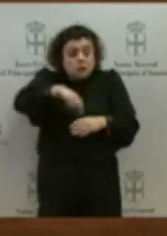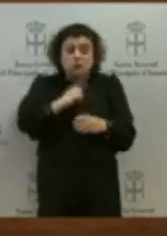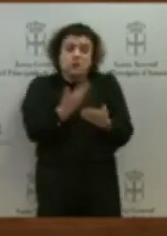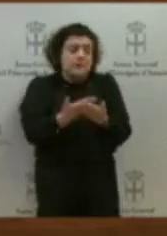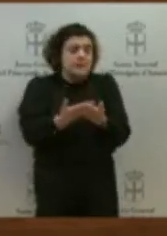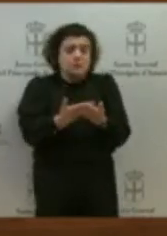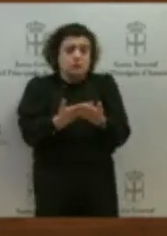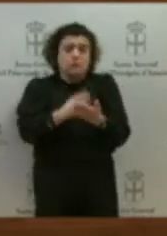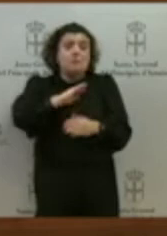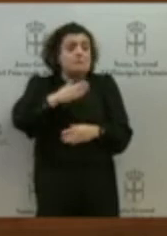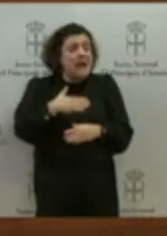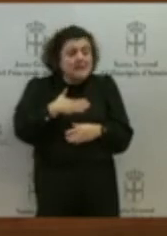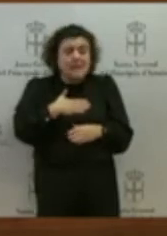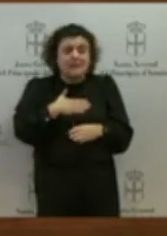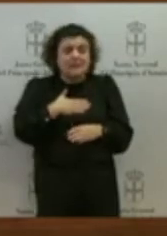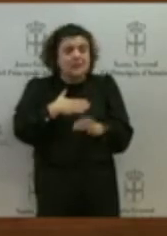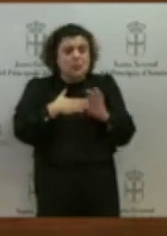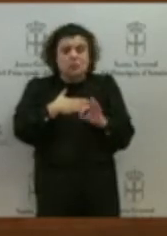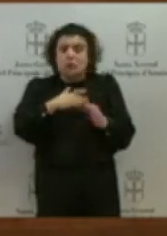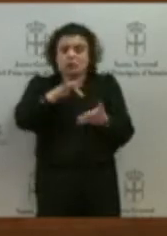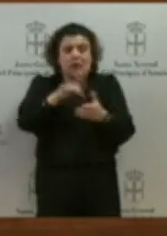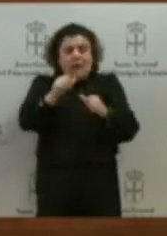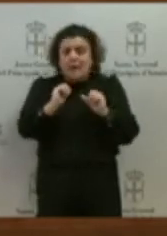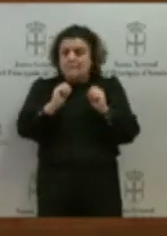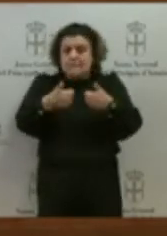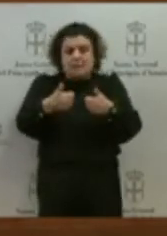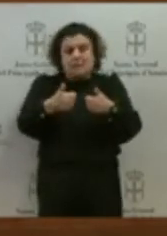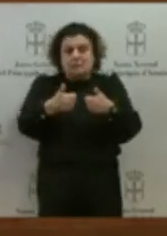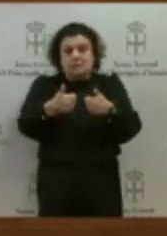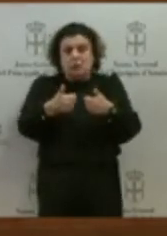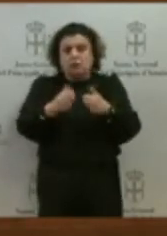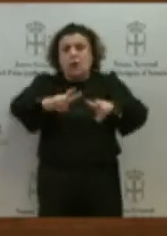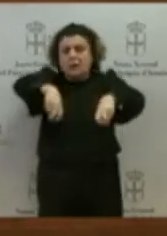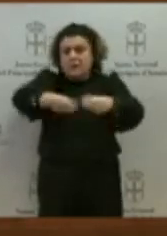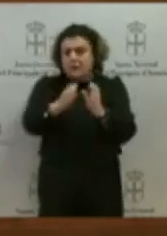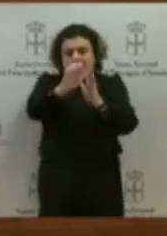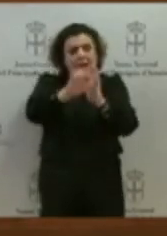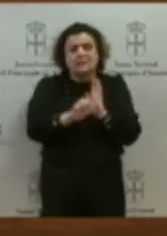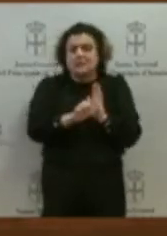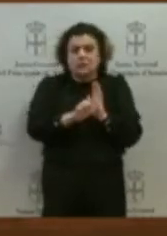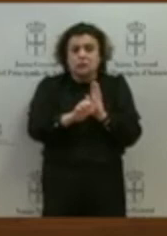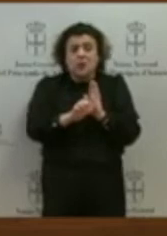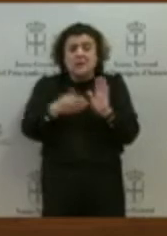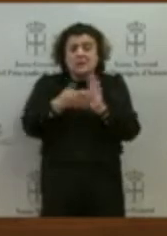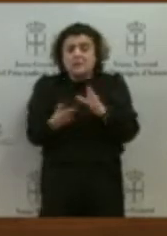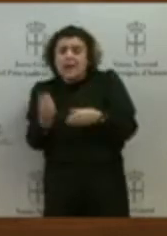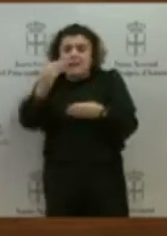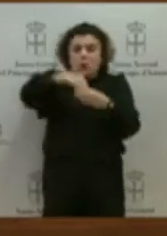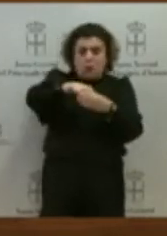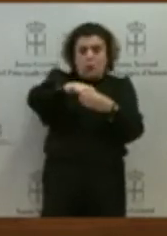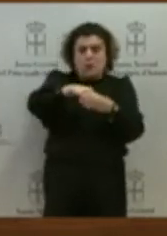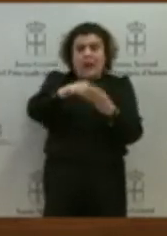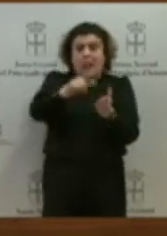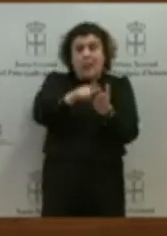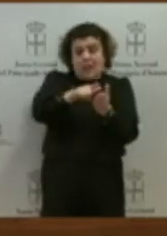estatutaria que nuestra tierra lleva esperando años, que esa reforma estatutaria incluya la oficialidad de la lingua asturiana y del gallego asturiano, que nos posibilite